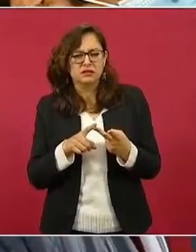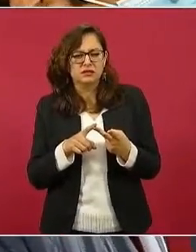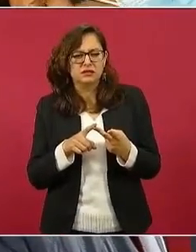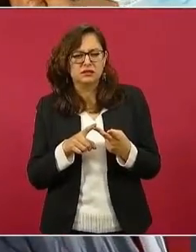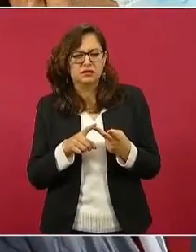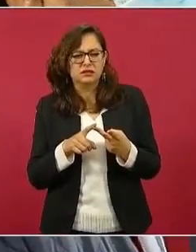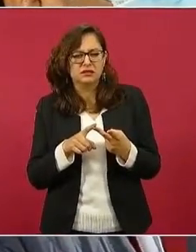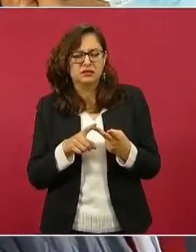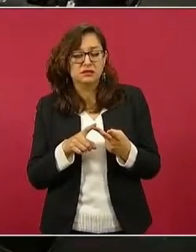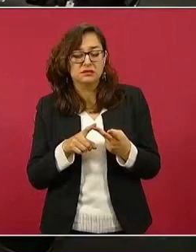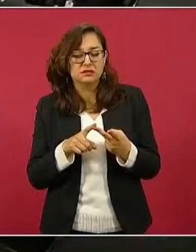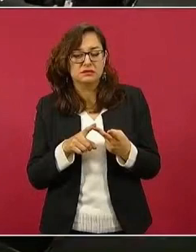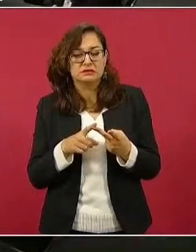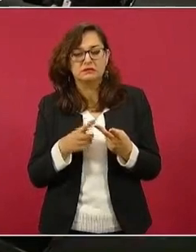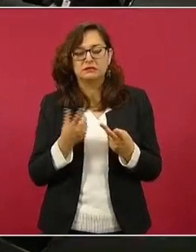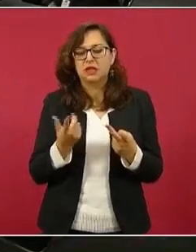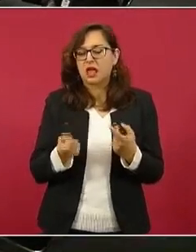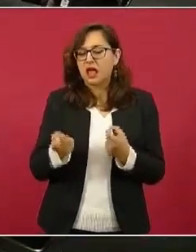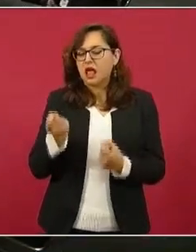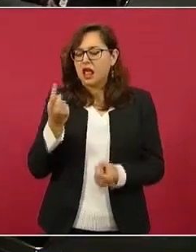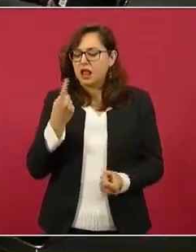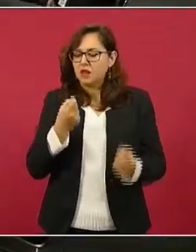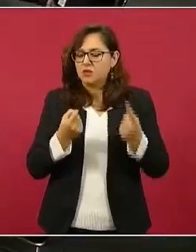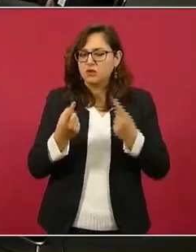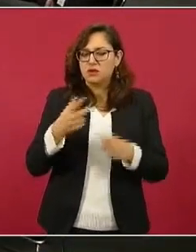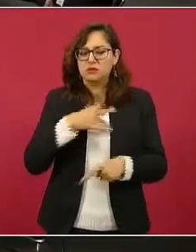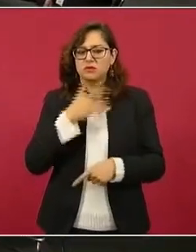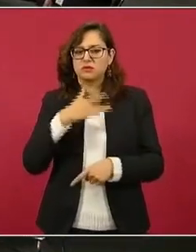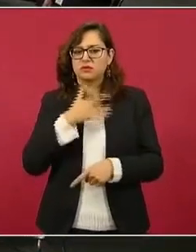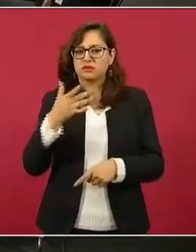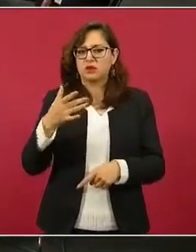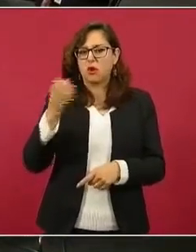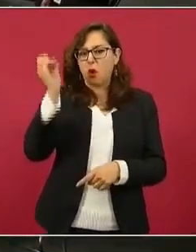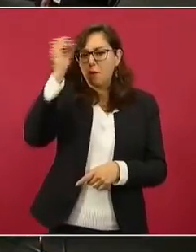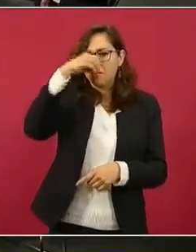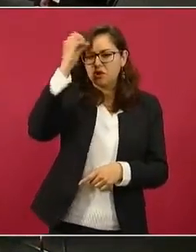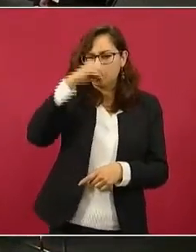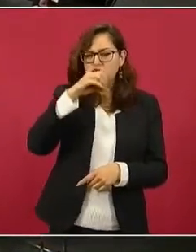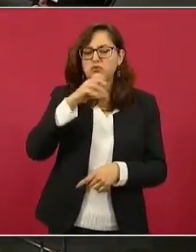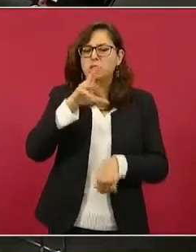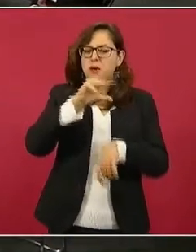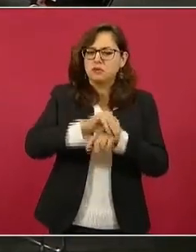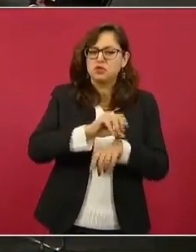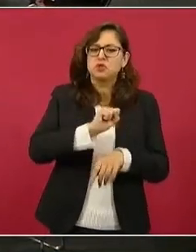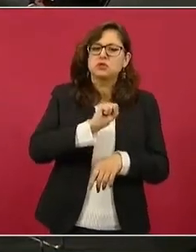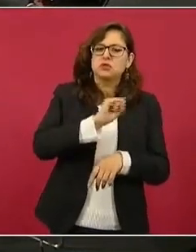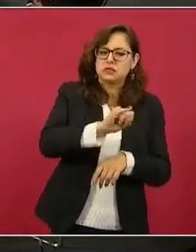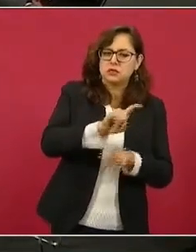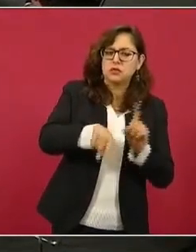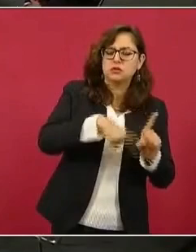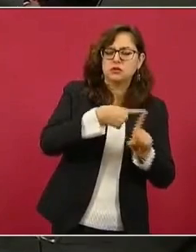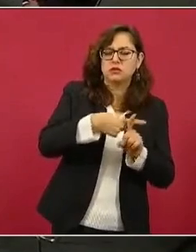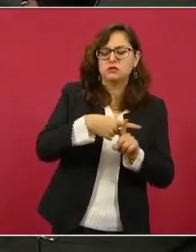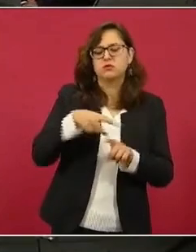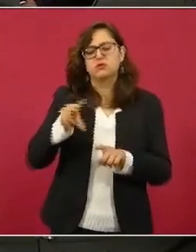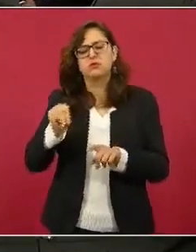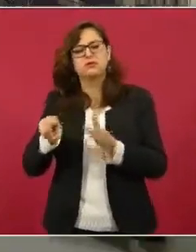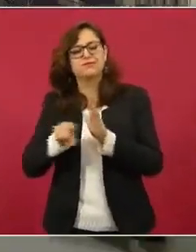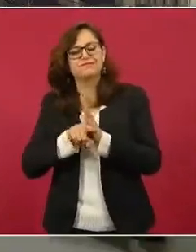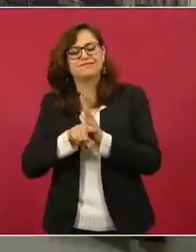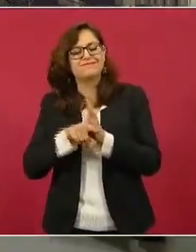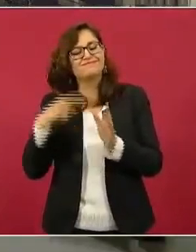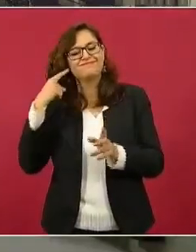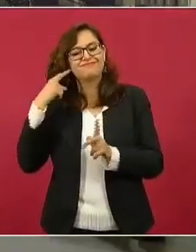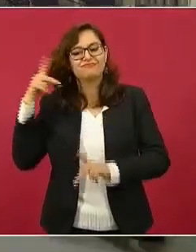a siete días de la incapacidad por COVID? Ya tienen… nos había comentado el doctor López-Gatell recientemente